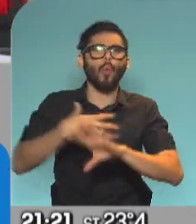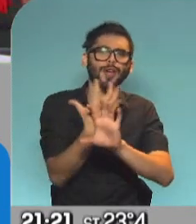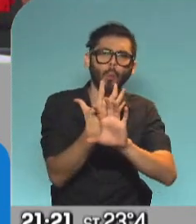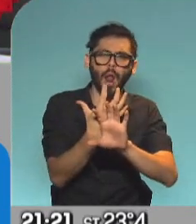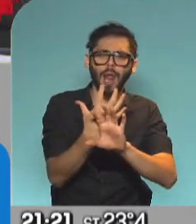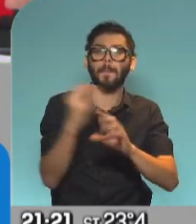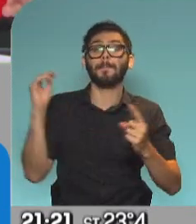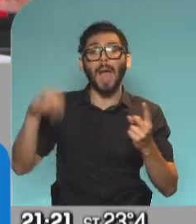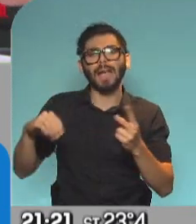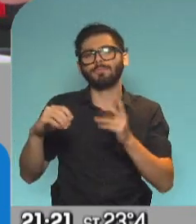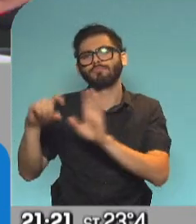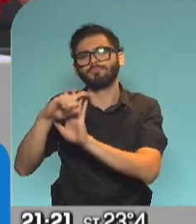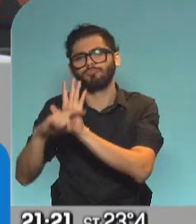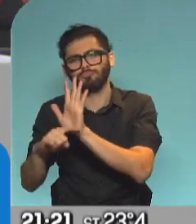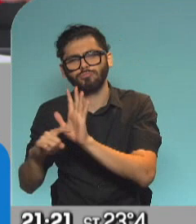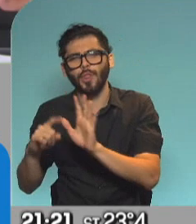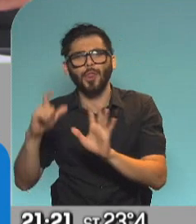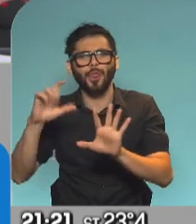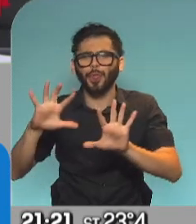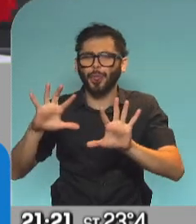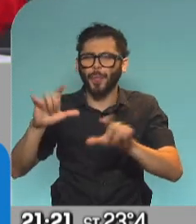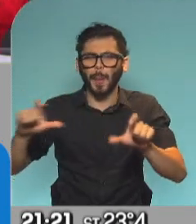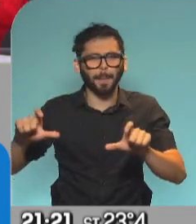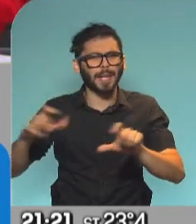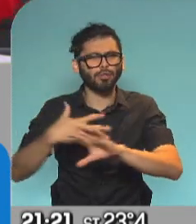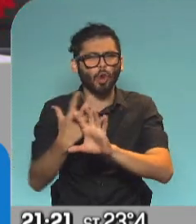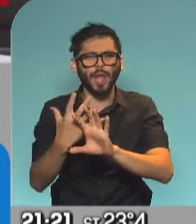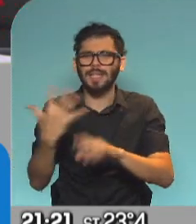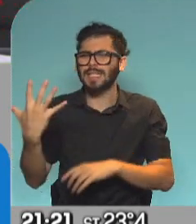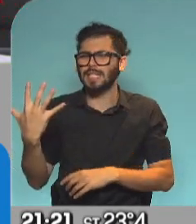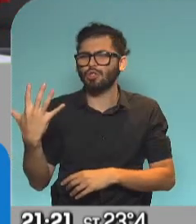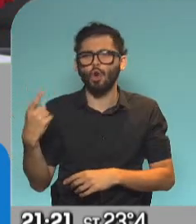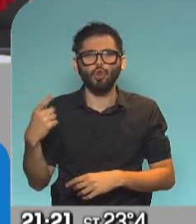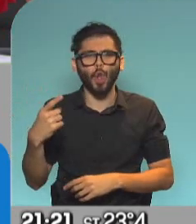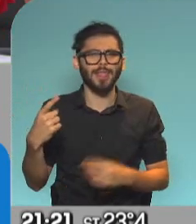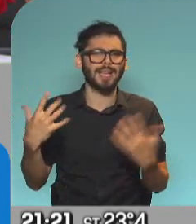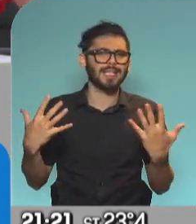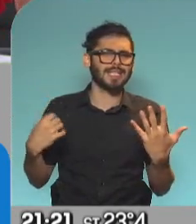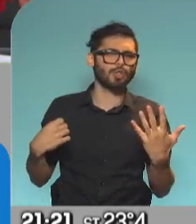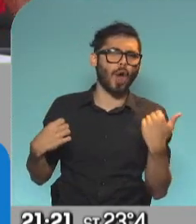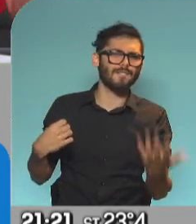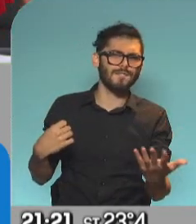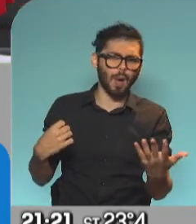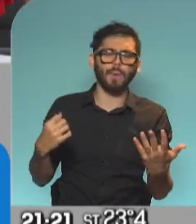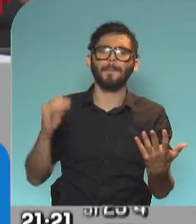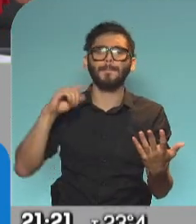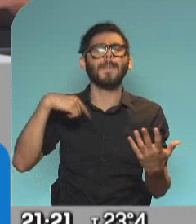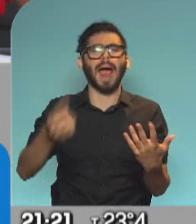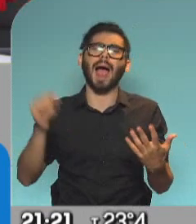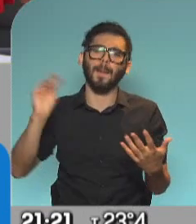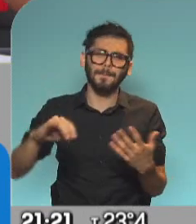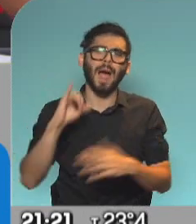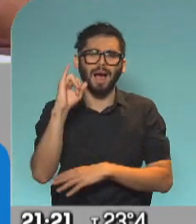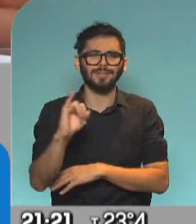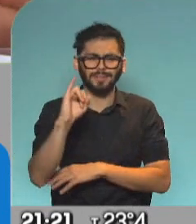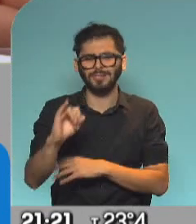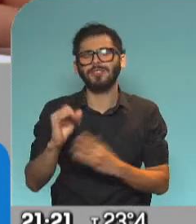amplió la lista a unas diez personas, cinco en contra, cinco a favor, mañana va a haber más expositores. realidad,